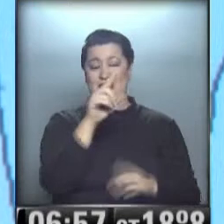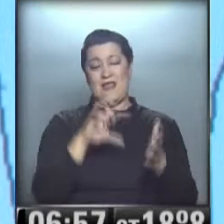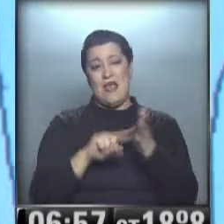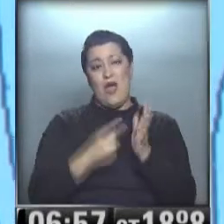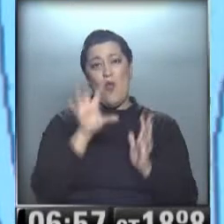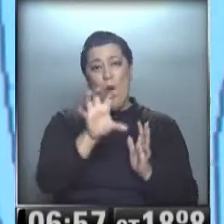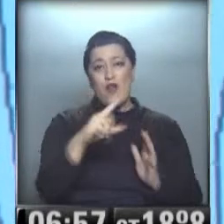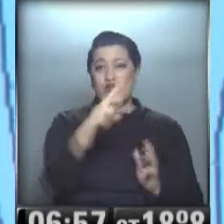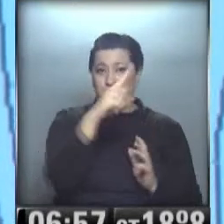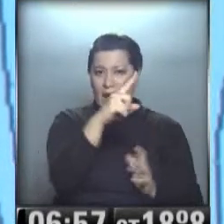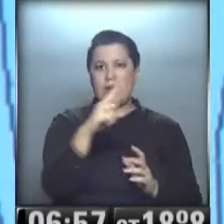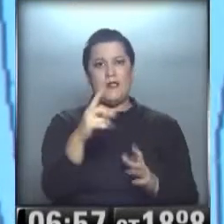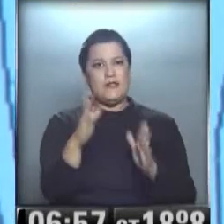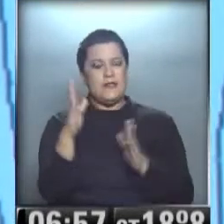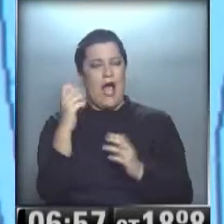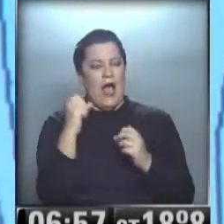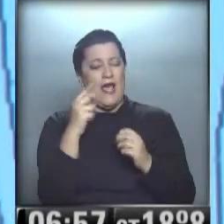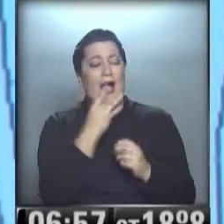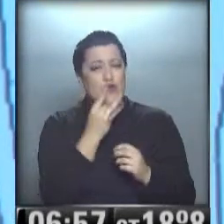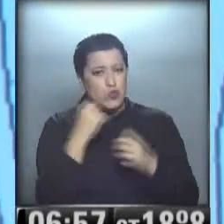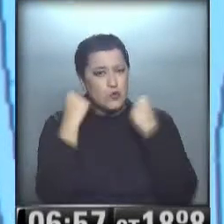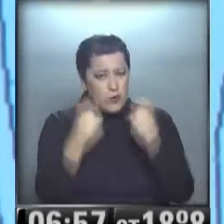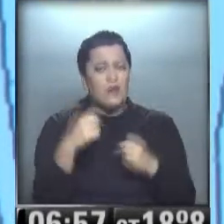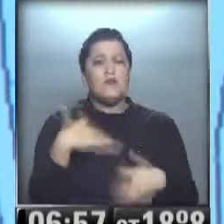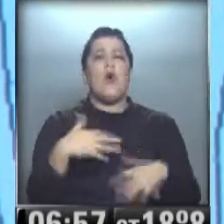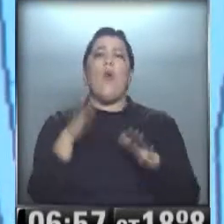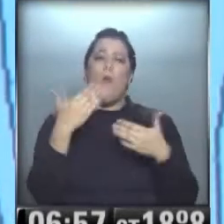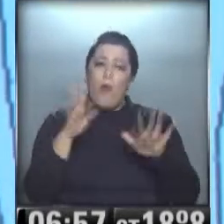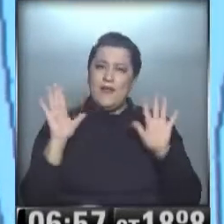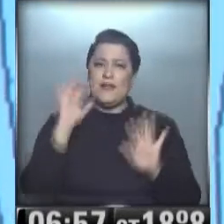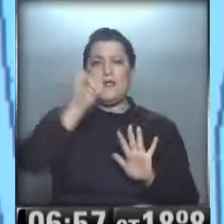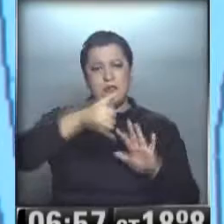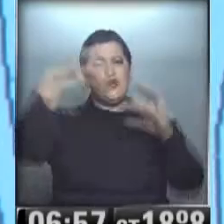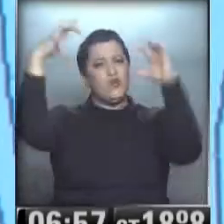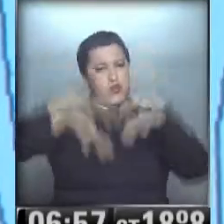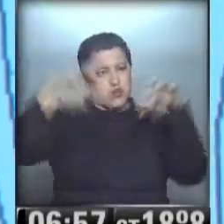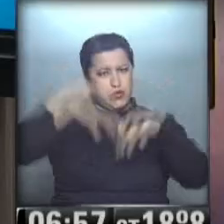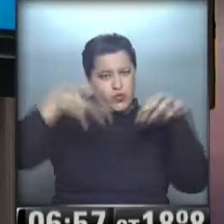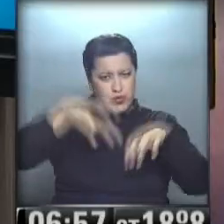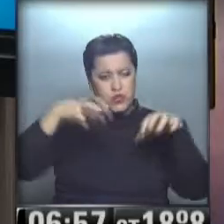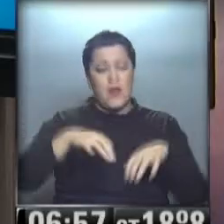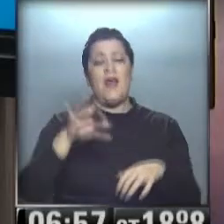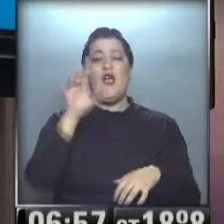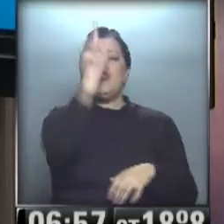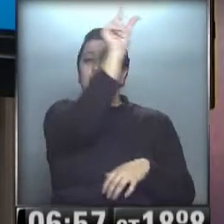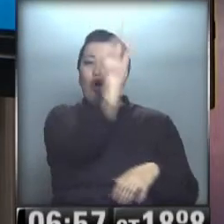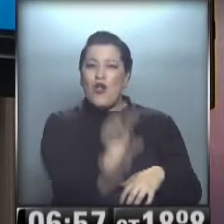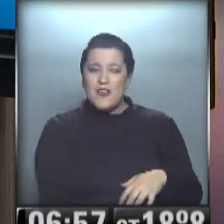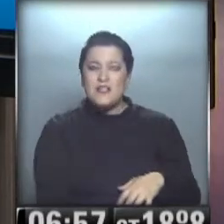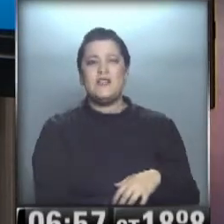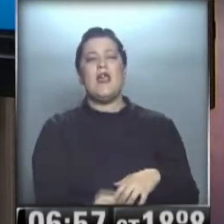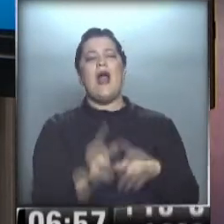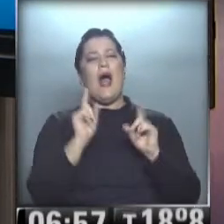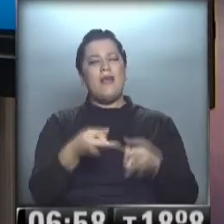fuerza! ¡Qué azul! Atentos, de manera aislada puede llegar a caer mucha agua. Y en la zona cordillerana también